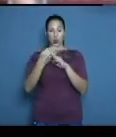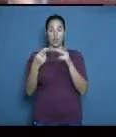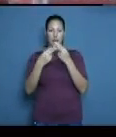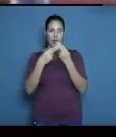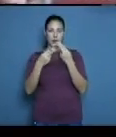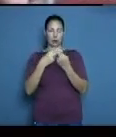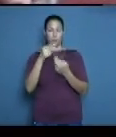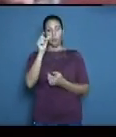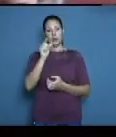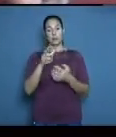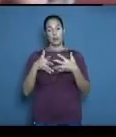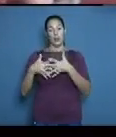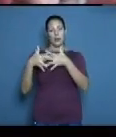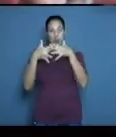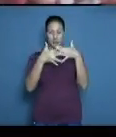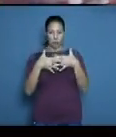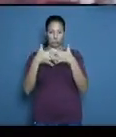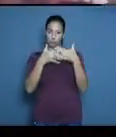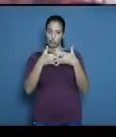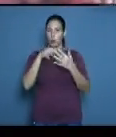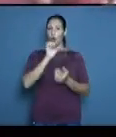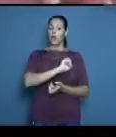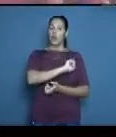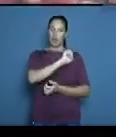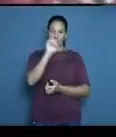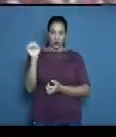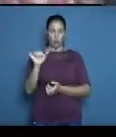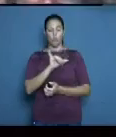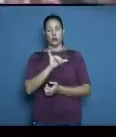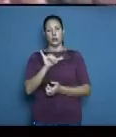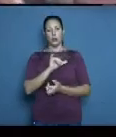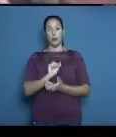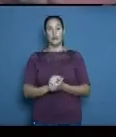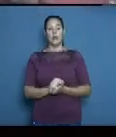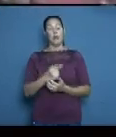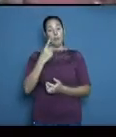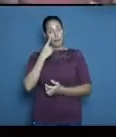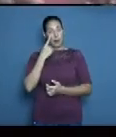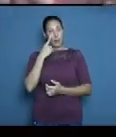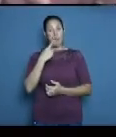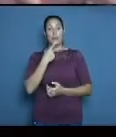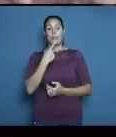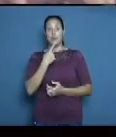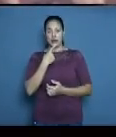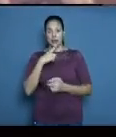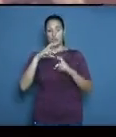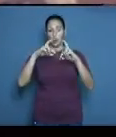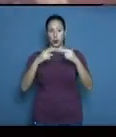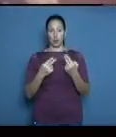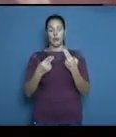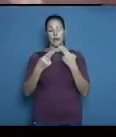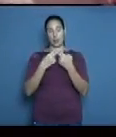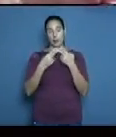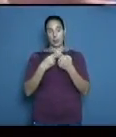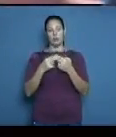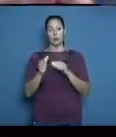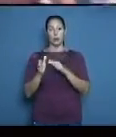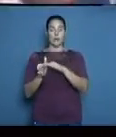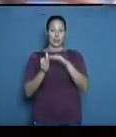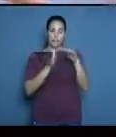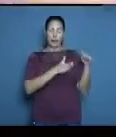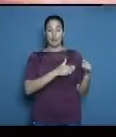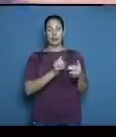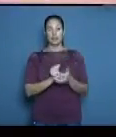la cita de Nur Sultán en 2019 este viernes iniciarán sus actuaciones los libristas en la lucha